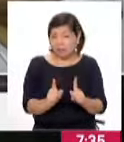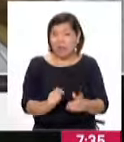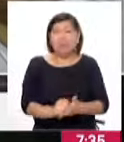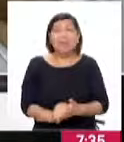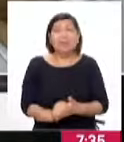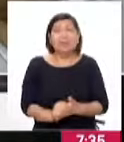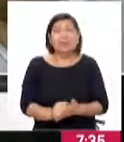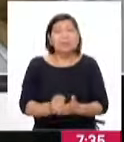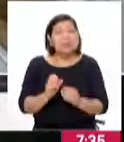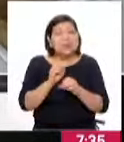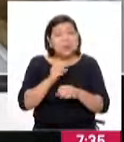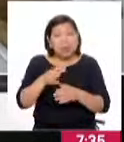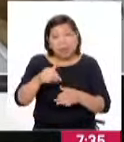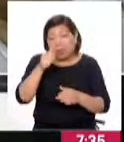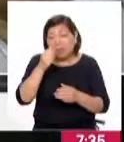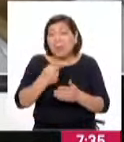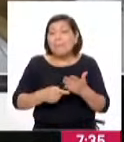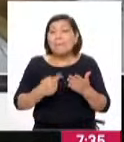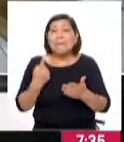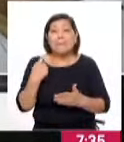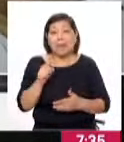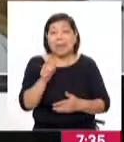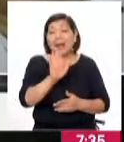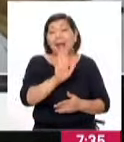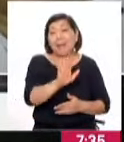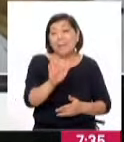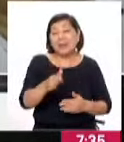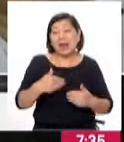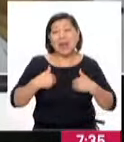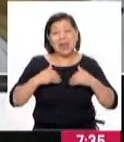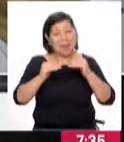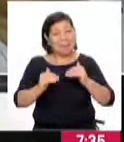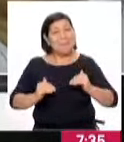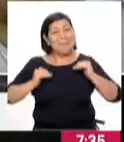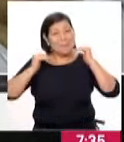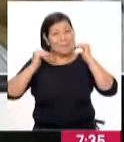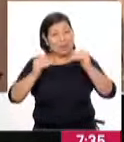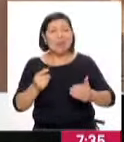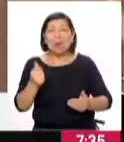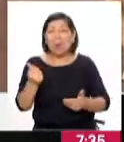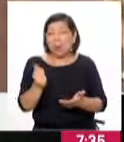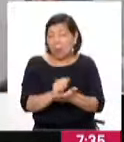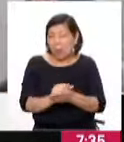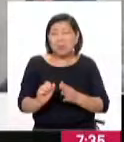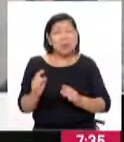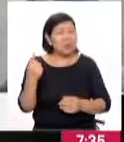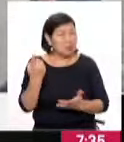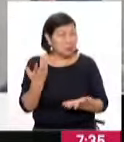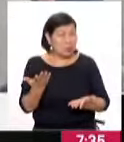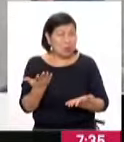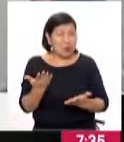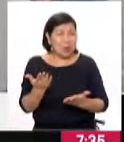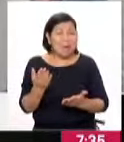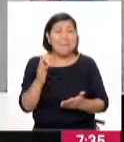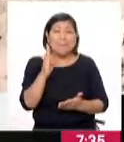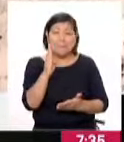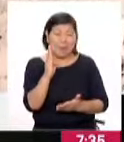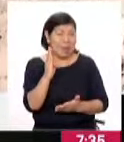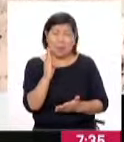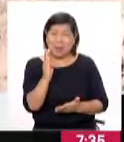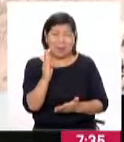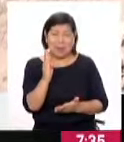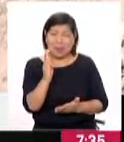atenciones de campaña dominical exclusivamente para ellos, considerando que ellos cobran solamente en las agencias de las que ellos no